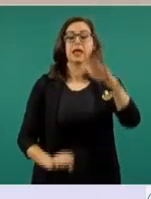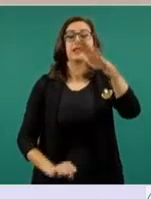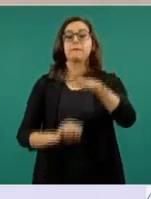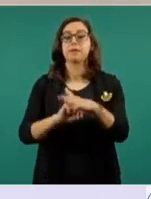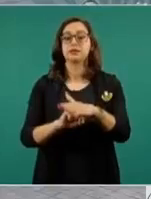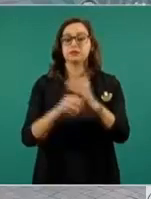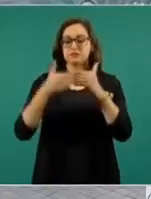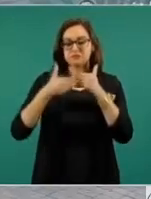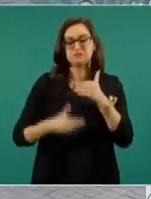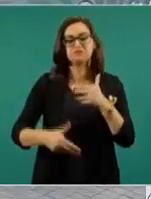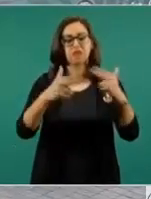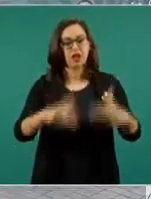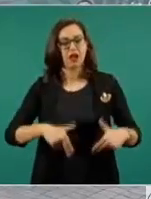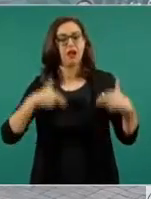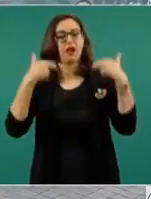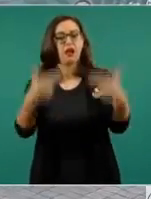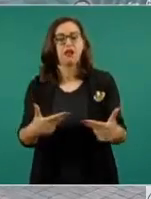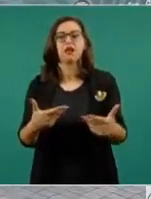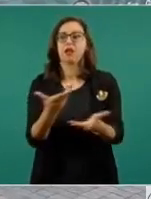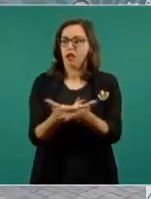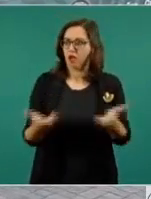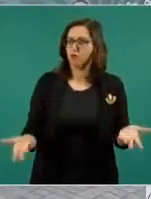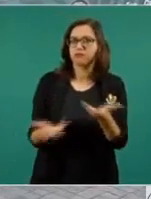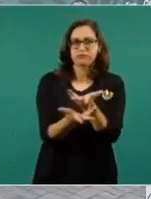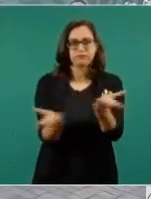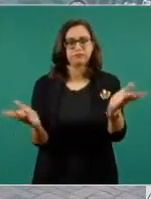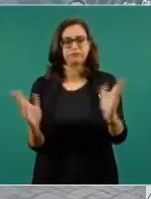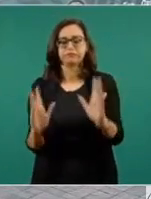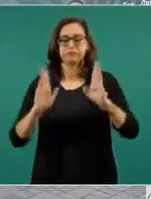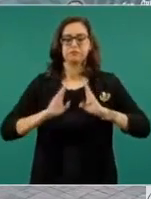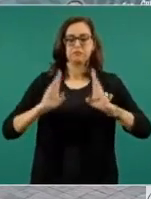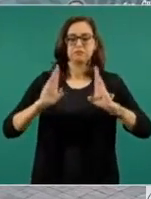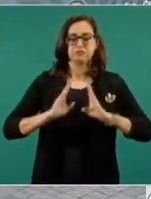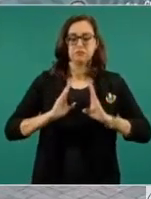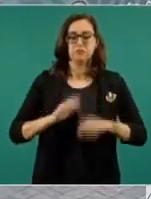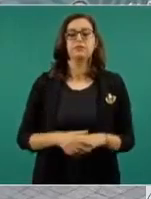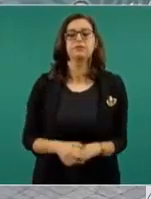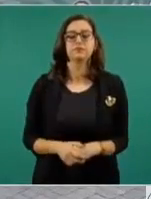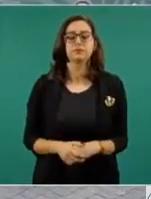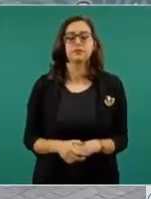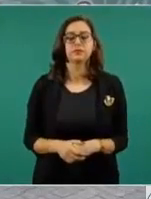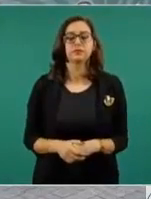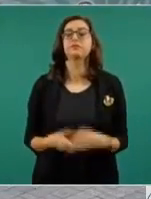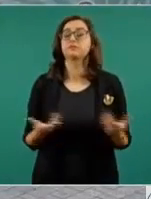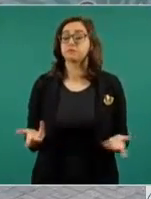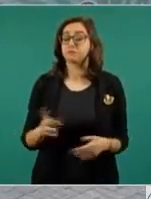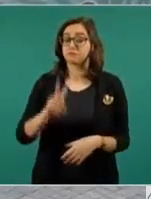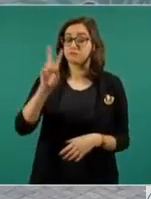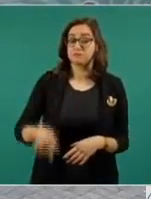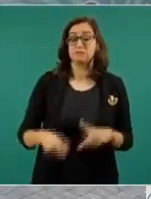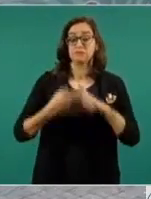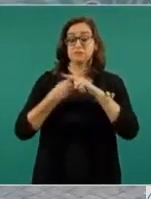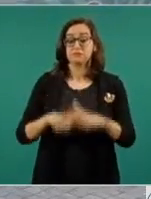mexicano. Esto sentó las bases de la consumación de la independencia de México, que se ratificaría